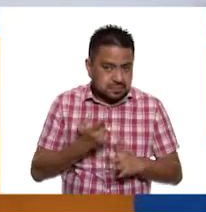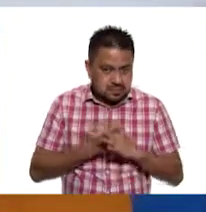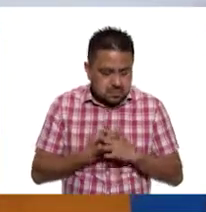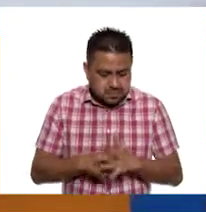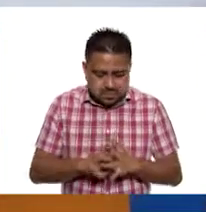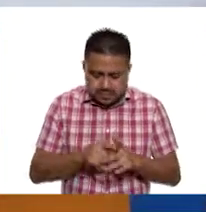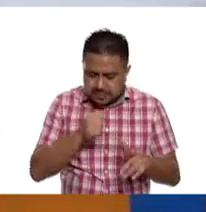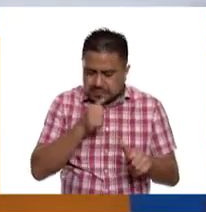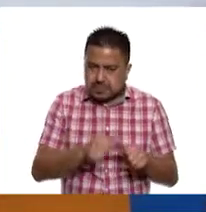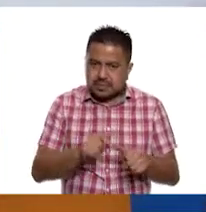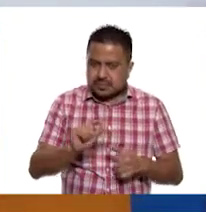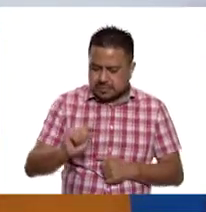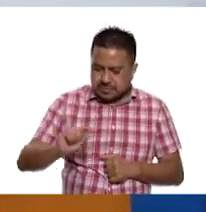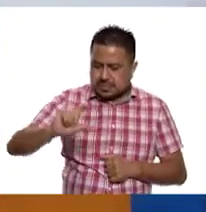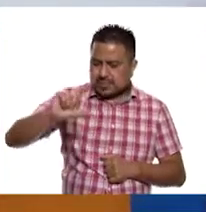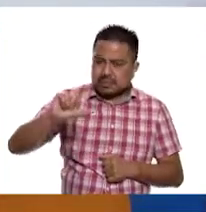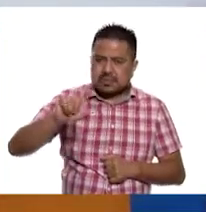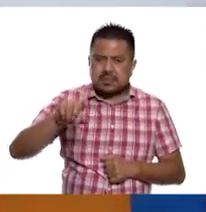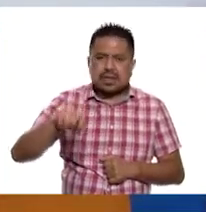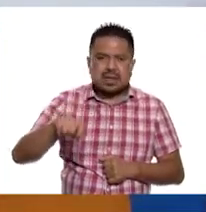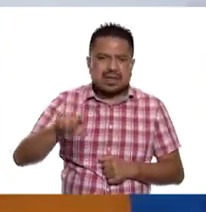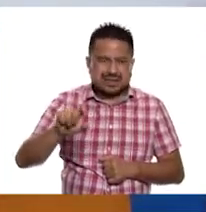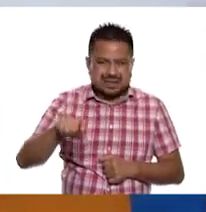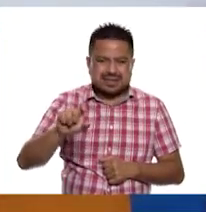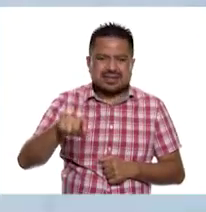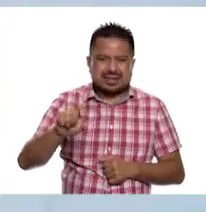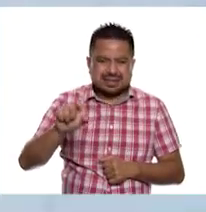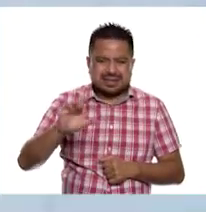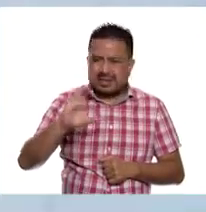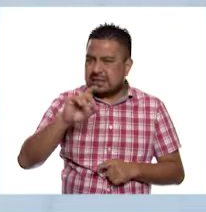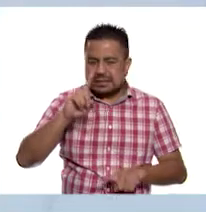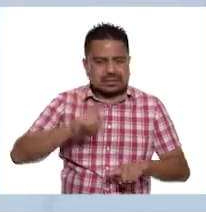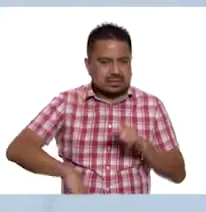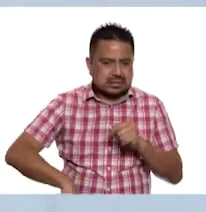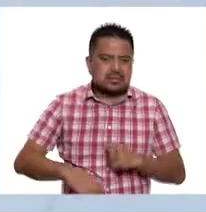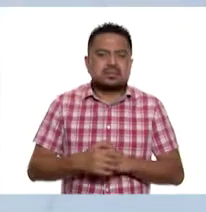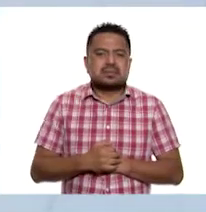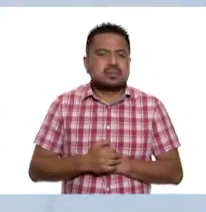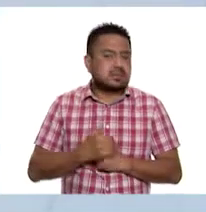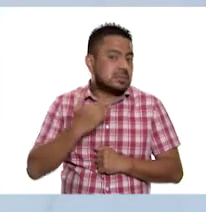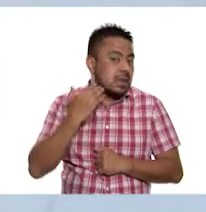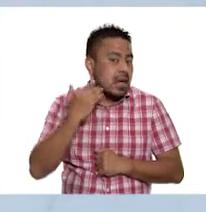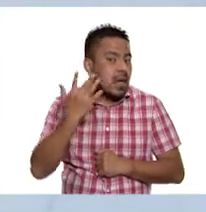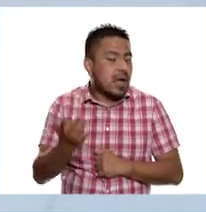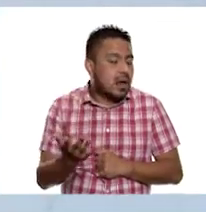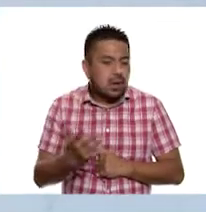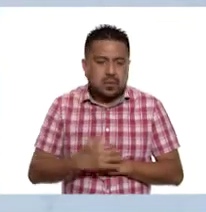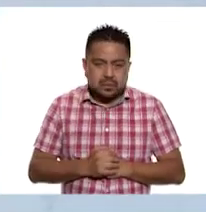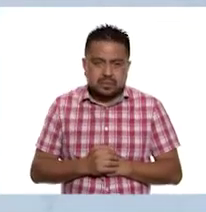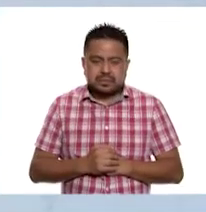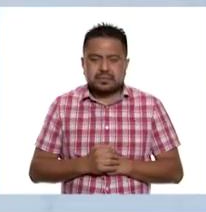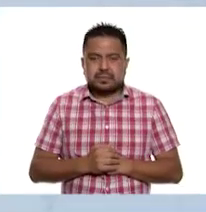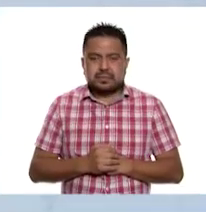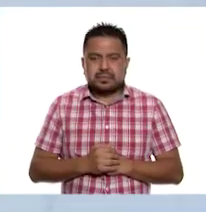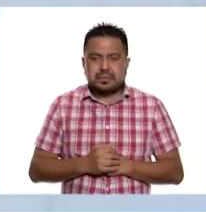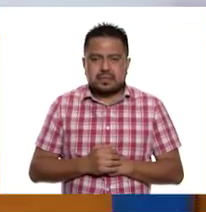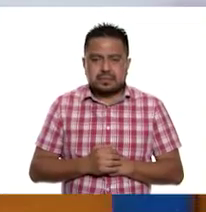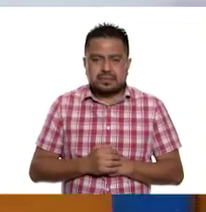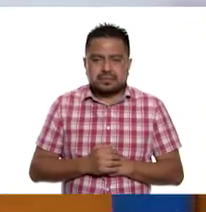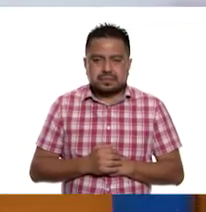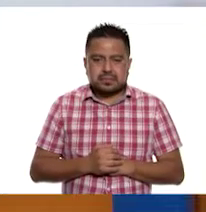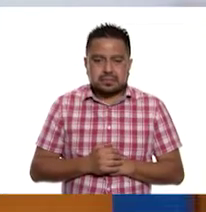mayúscula. Y la letra que ya ubicamos. Quiero. Quiero. Muy bien.